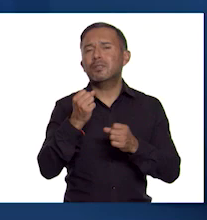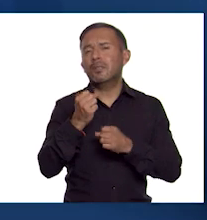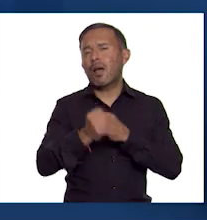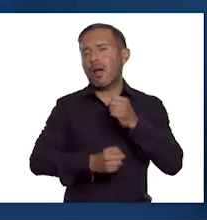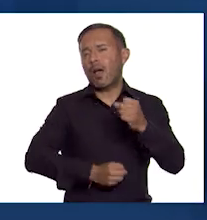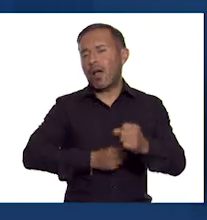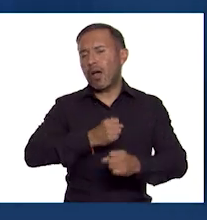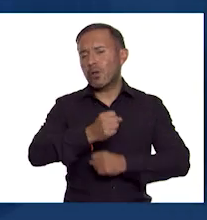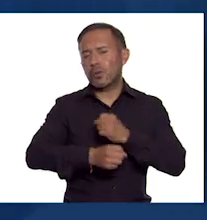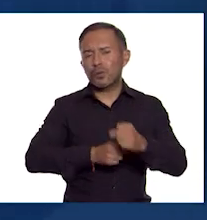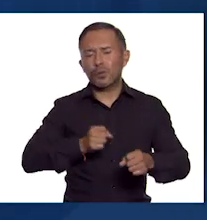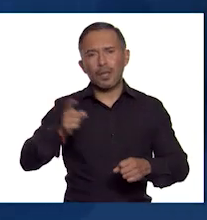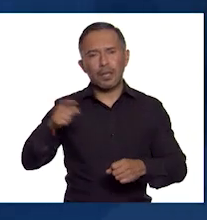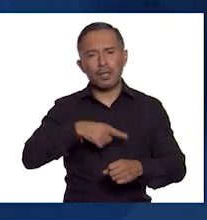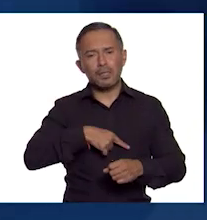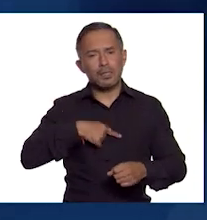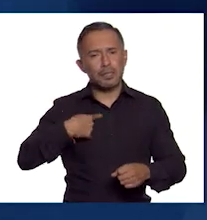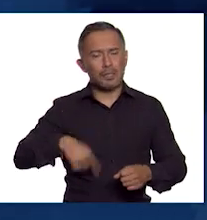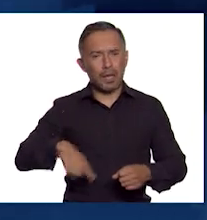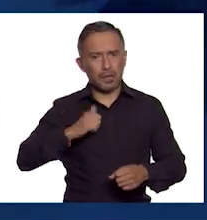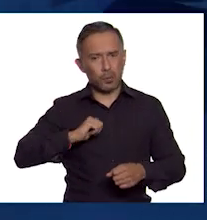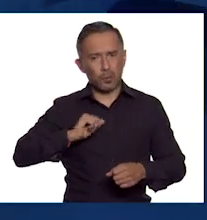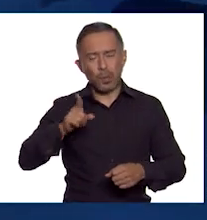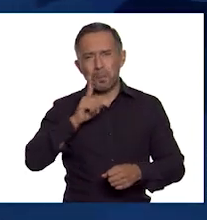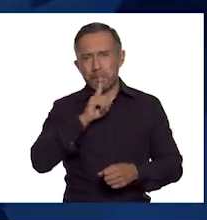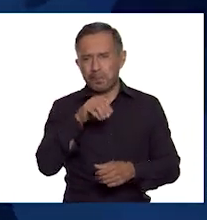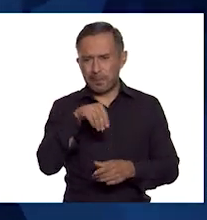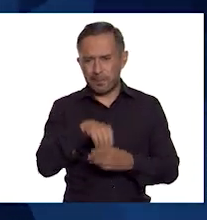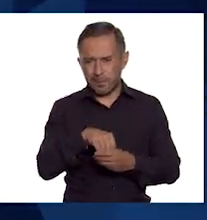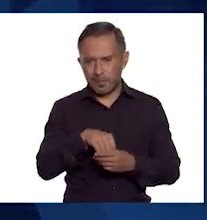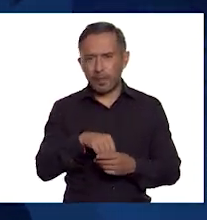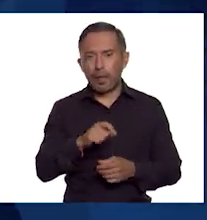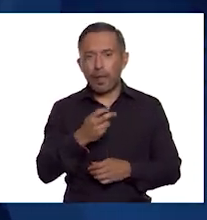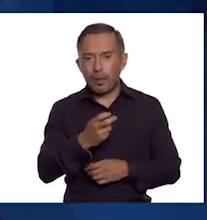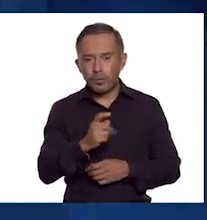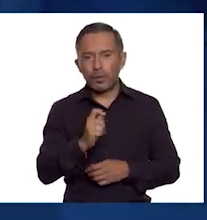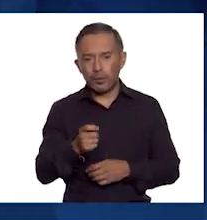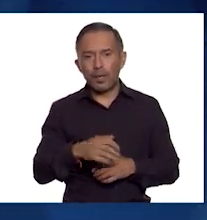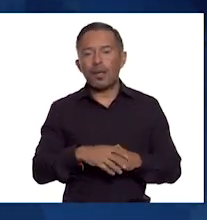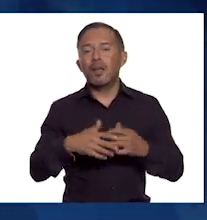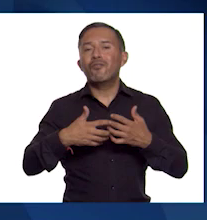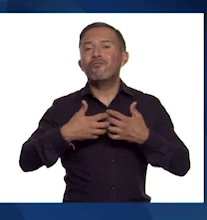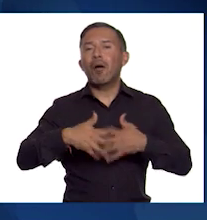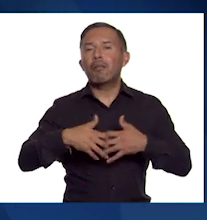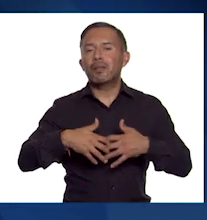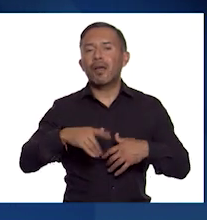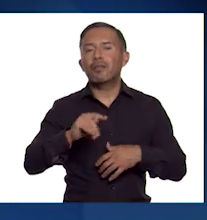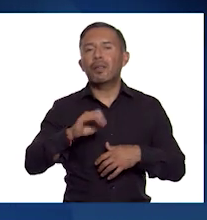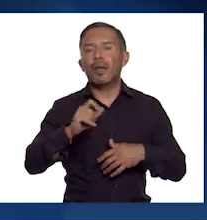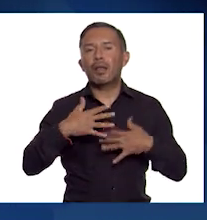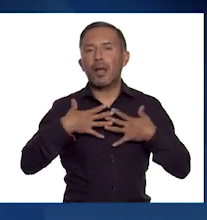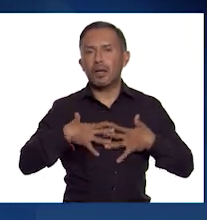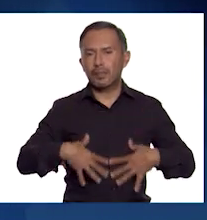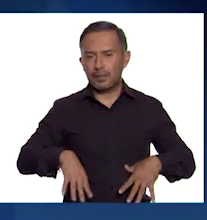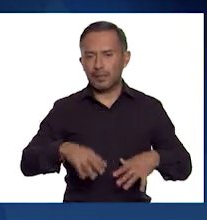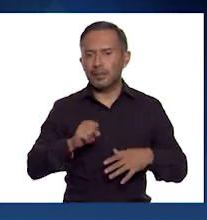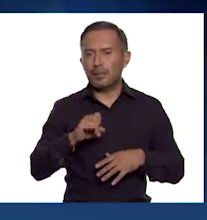mejores guardados en la China antigua. Esta es una fábrica de telas de seda en la ciudad de Xochú.